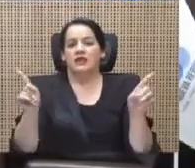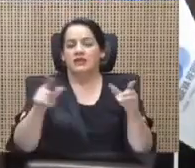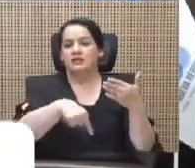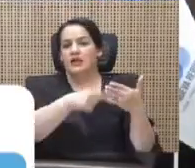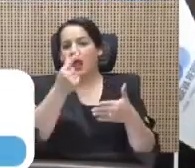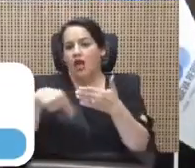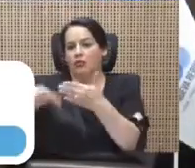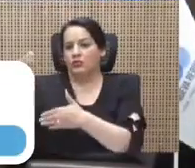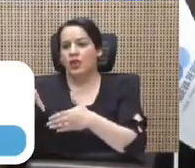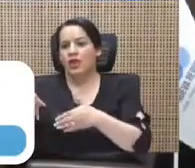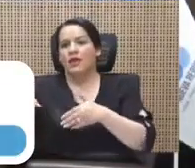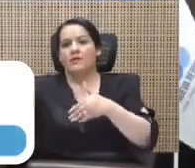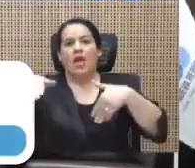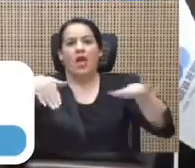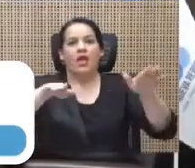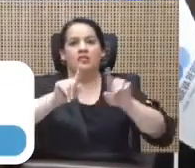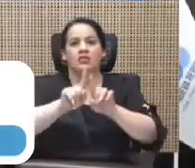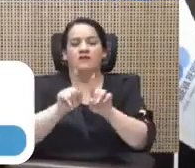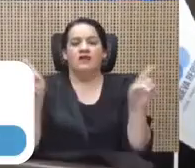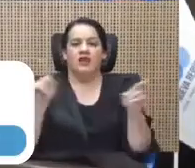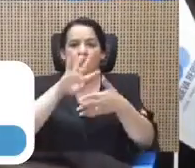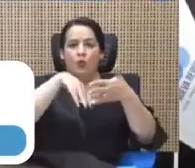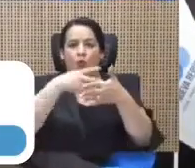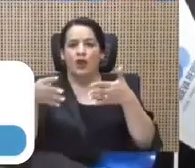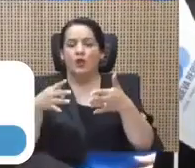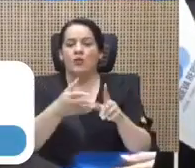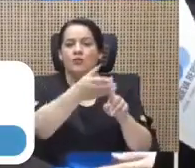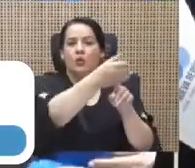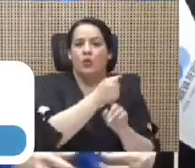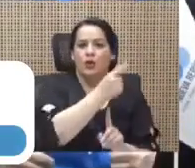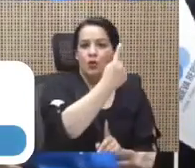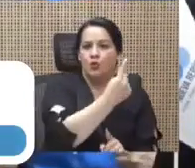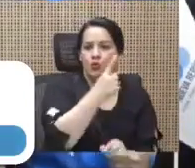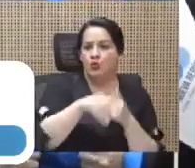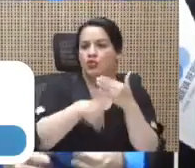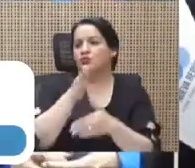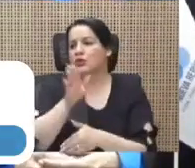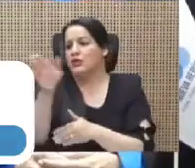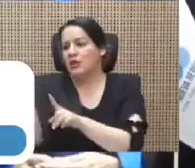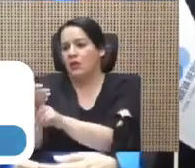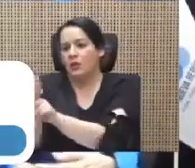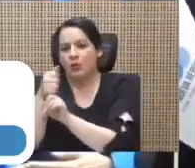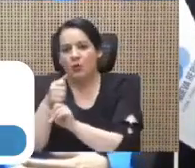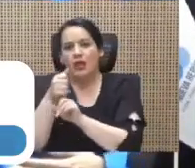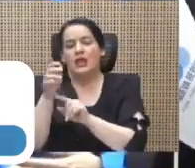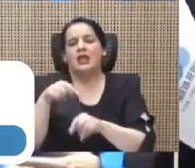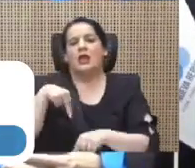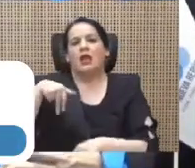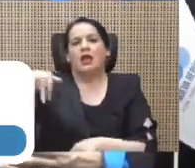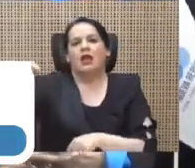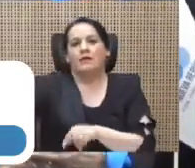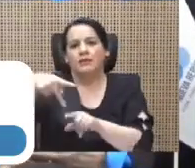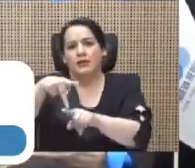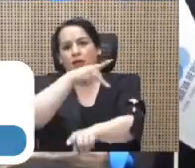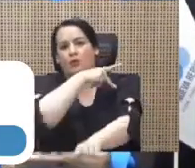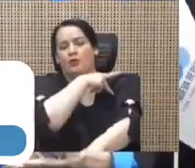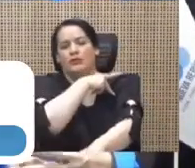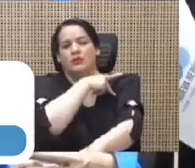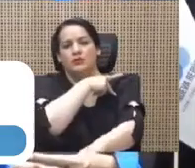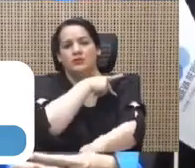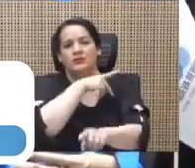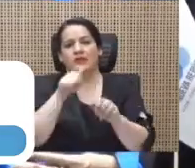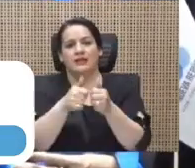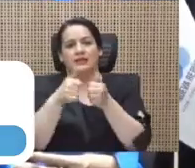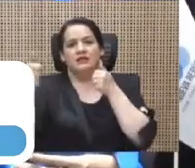clases en diferentes horarios, tiene que recoger primero a uno, luego al otro, por lo cual tiene que trasladarse kilómetros de distancia. Están recibiendo